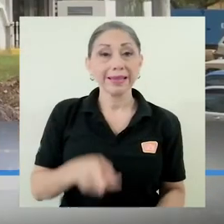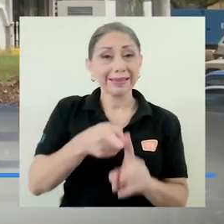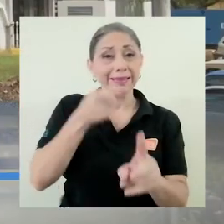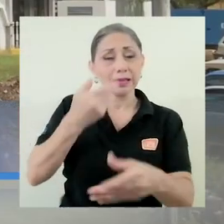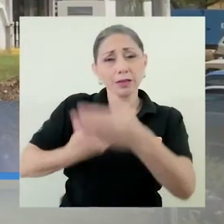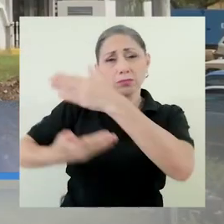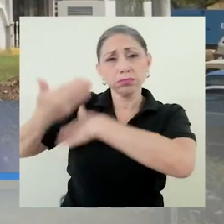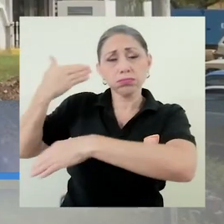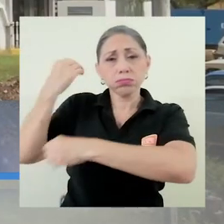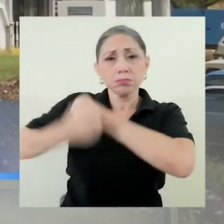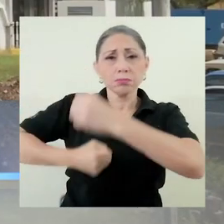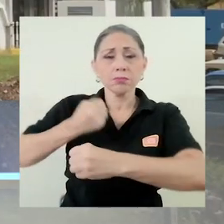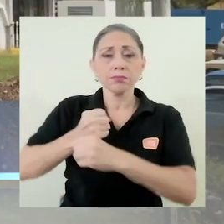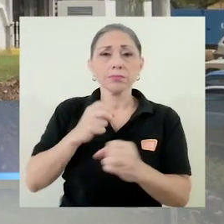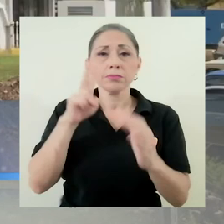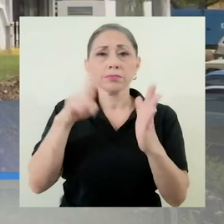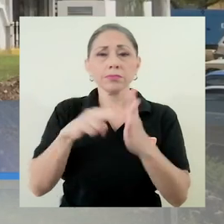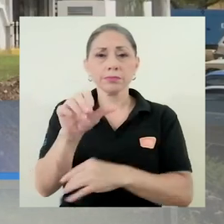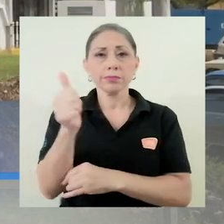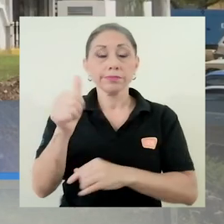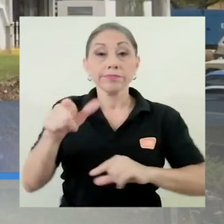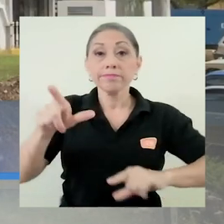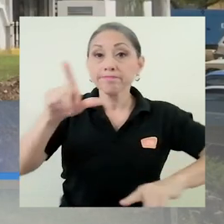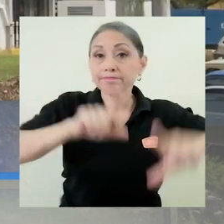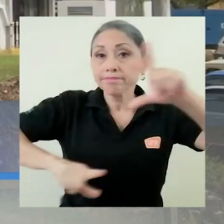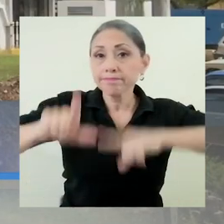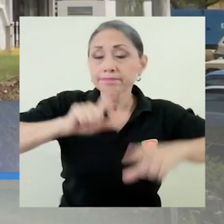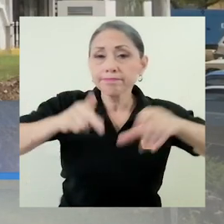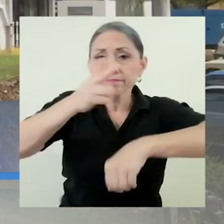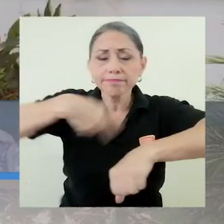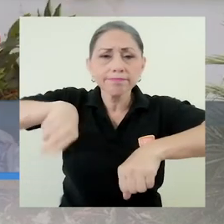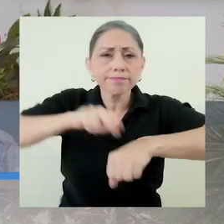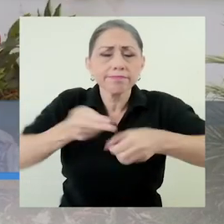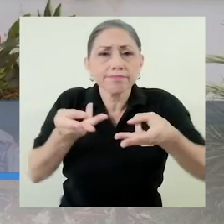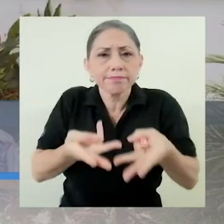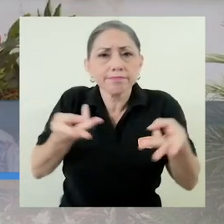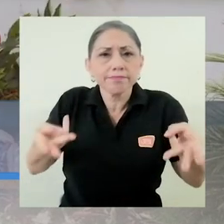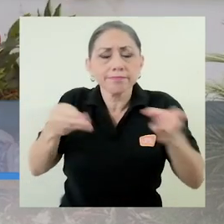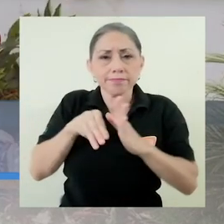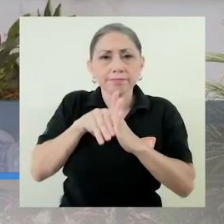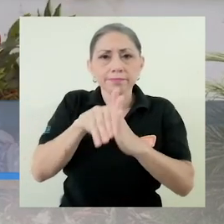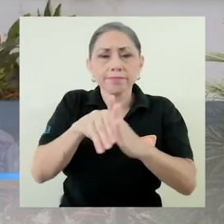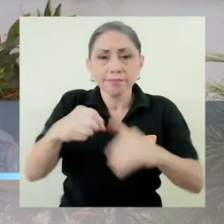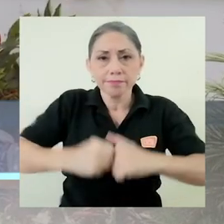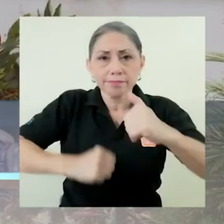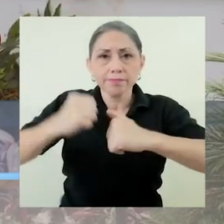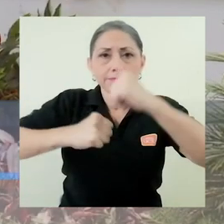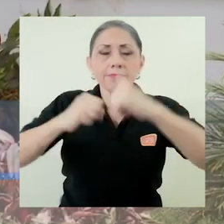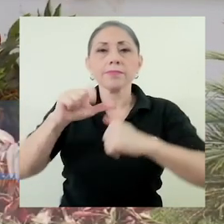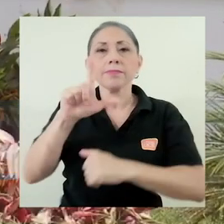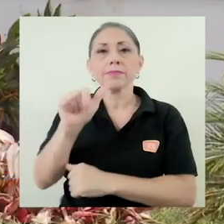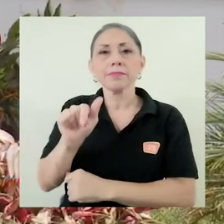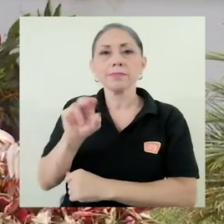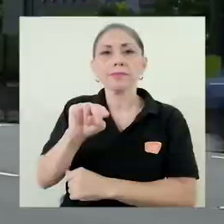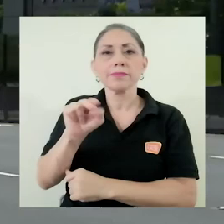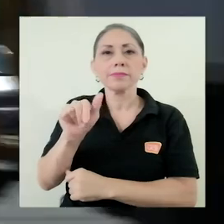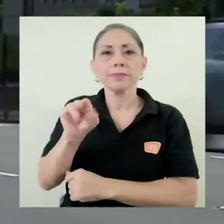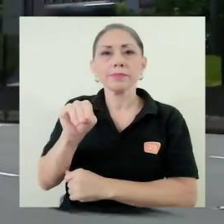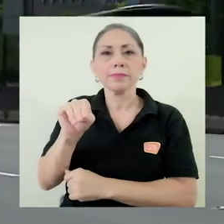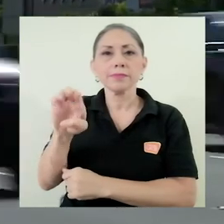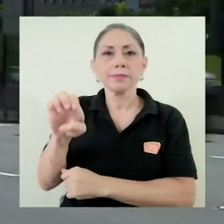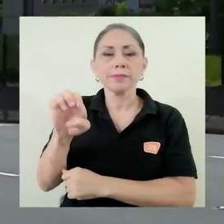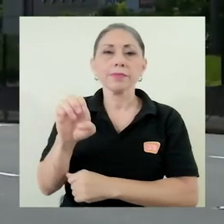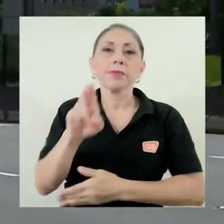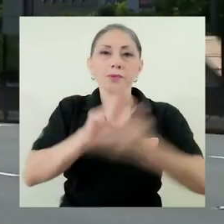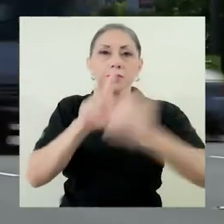Desde el año 2010, el Laboratorio Nacional de Materiales y Modelos Estructurales, la NAME, de la UCR, a través